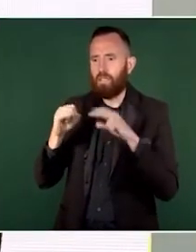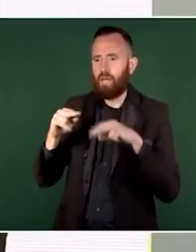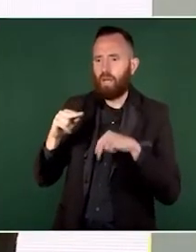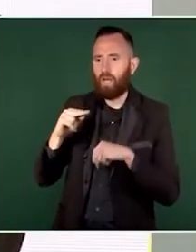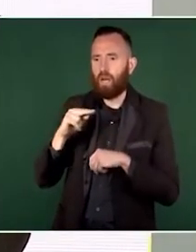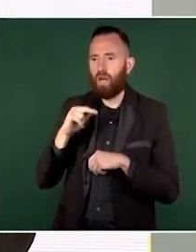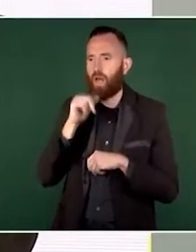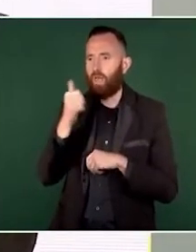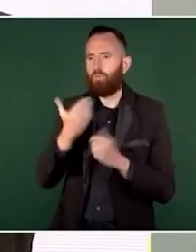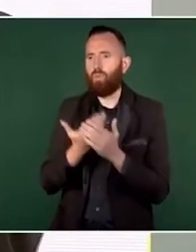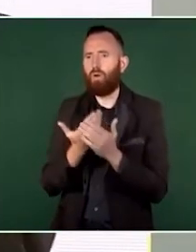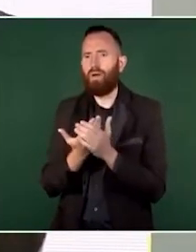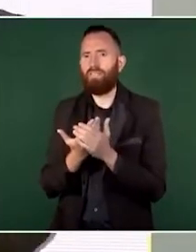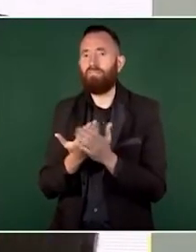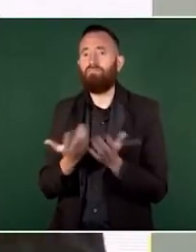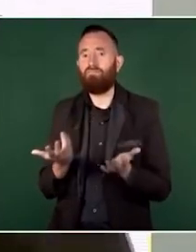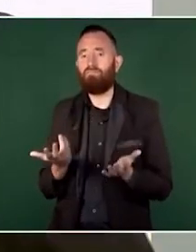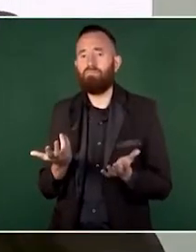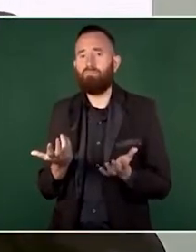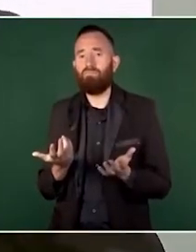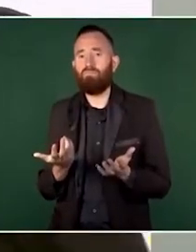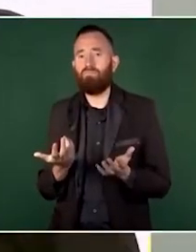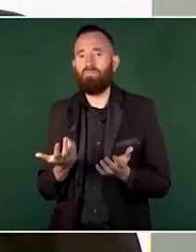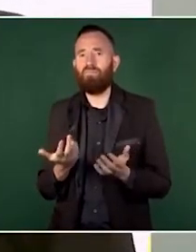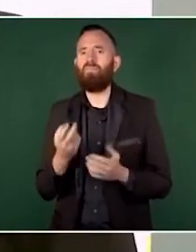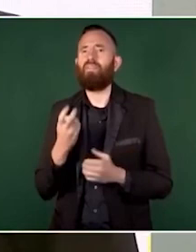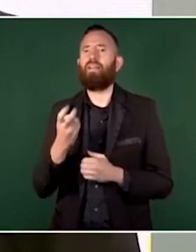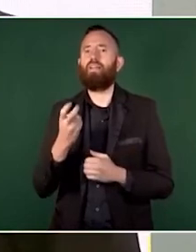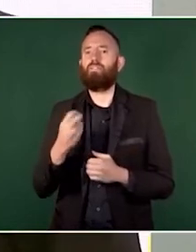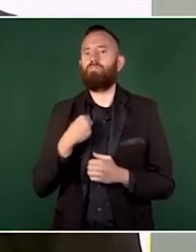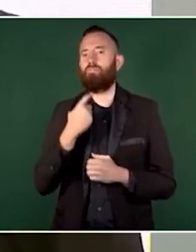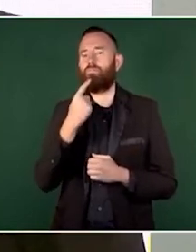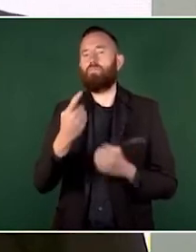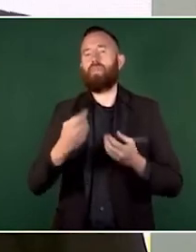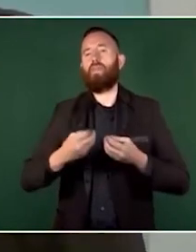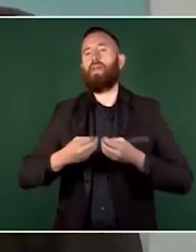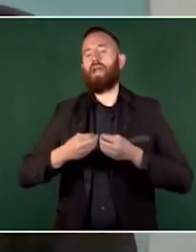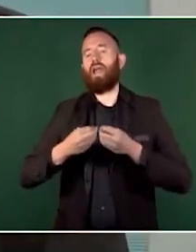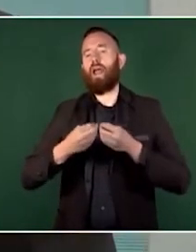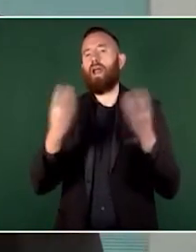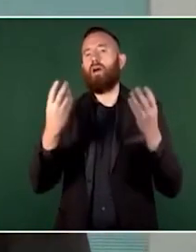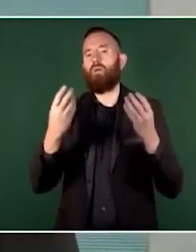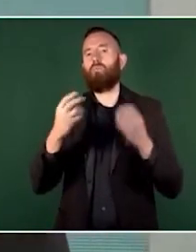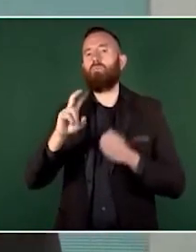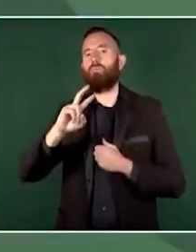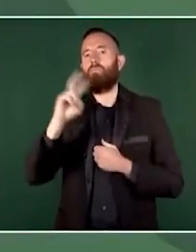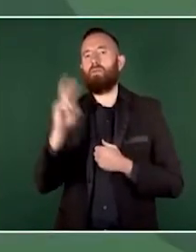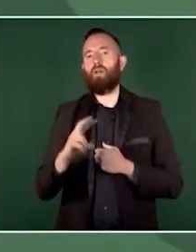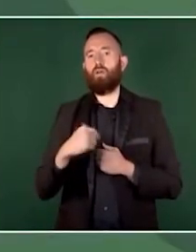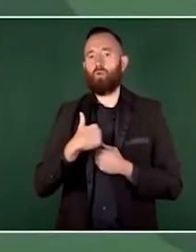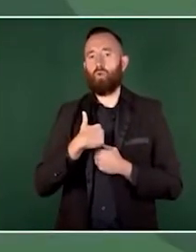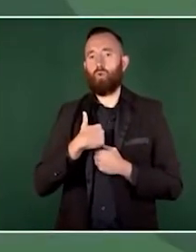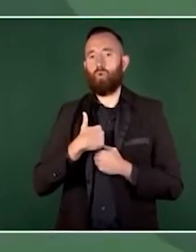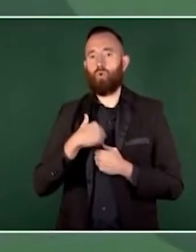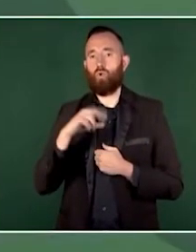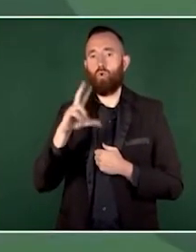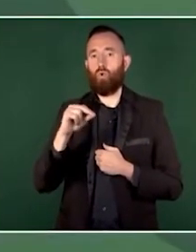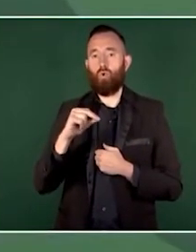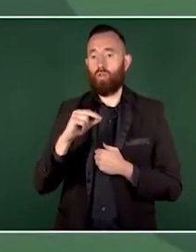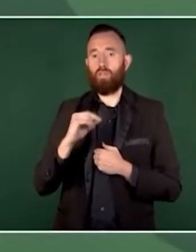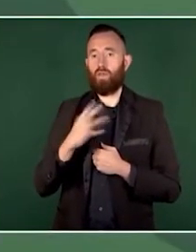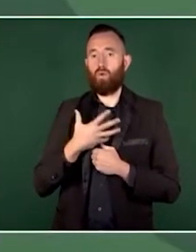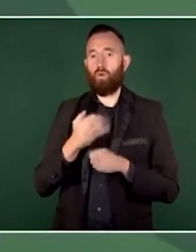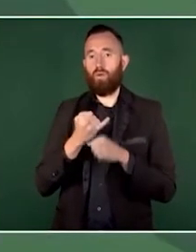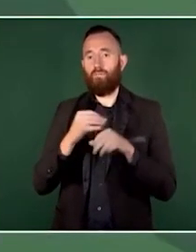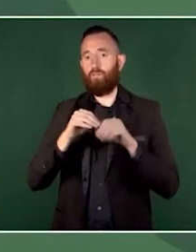aclaro esto porque no hace falta la verdad no tengo información pero los